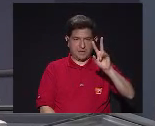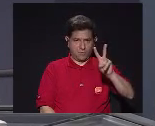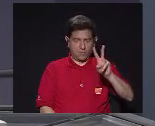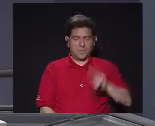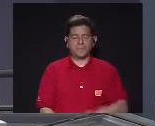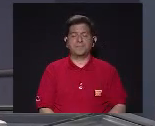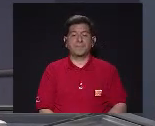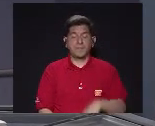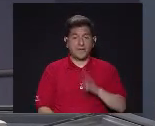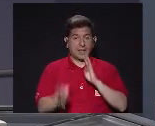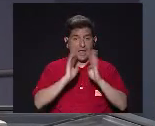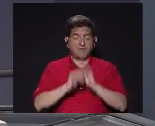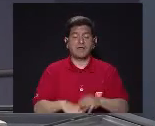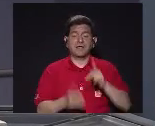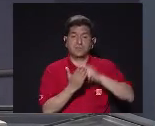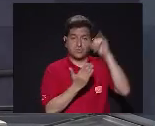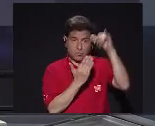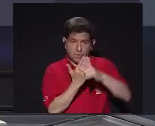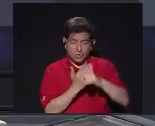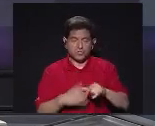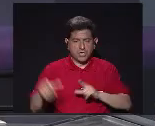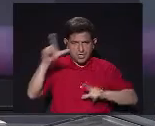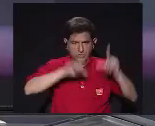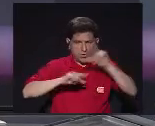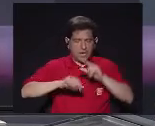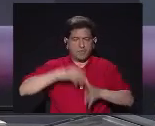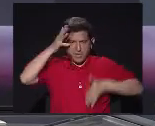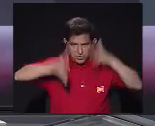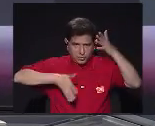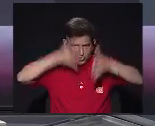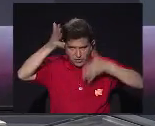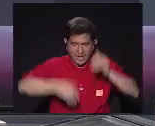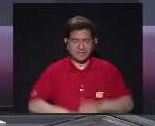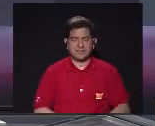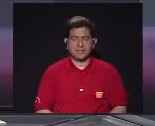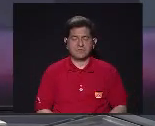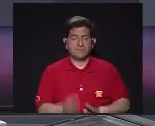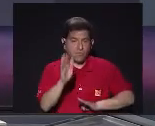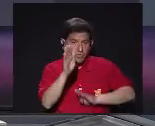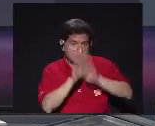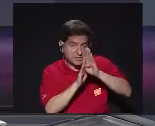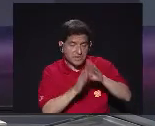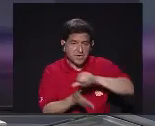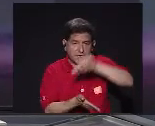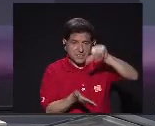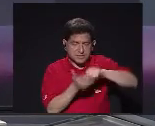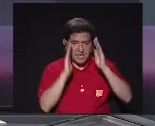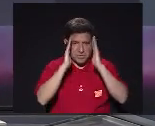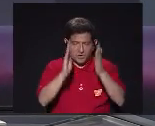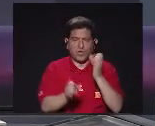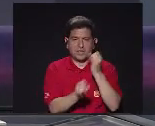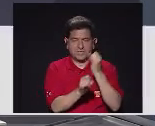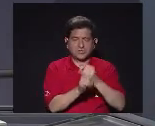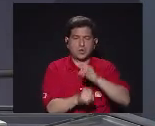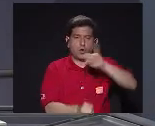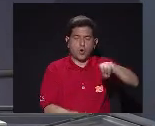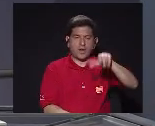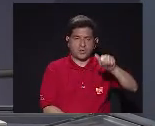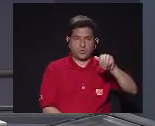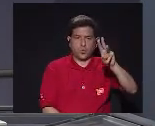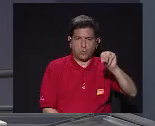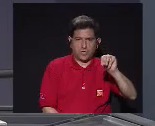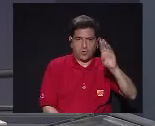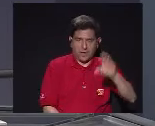vida El diálogo Y la paz En el marco del proyecto Laboratorio de la Creatividad Que se desarrolla En el Centro de Atención Institucional Jorge